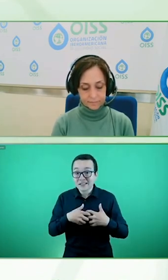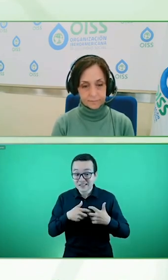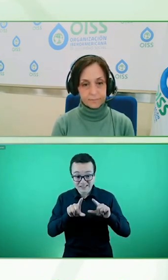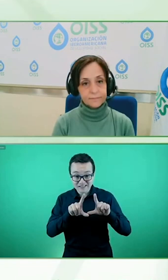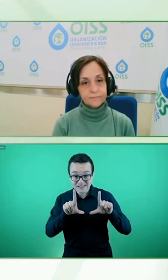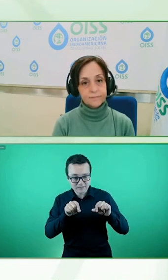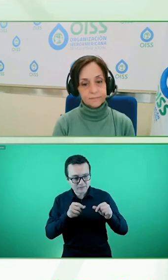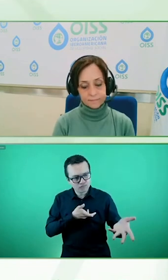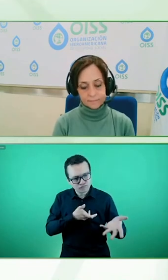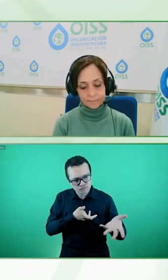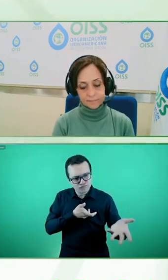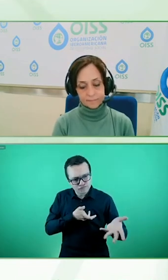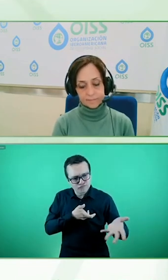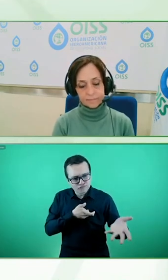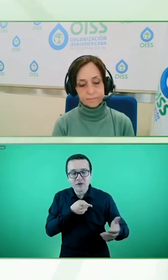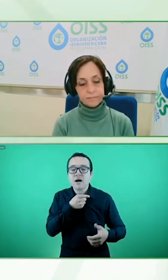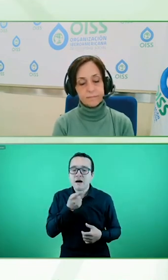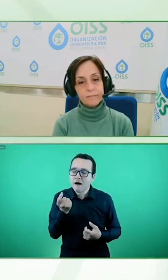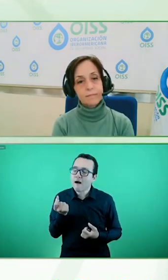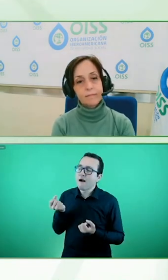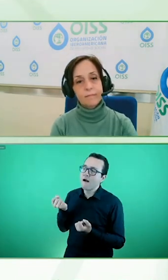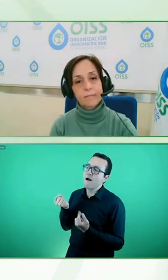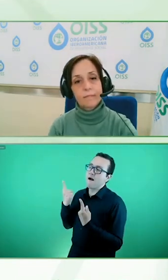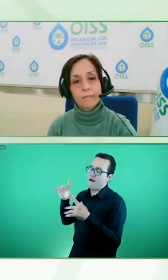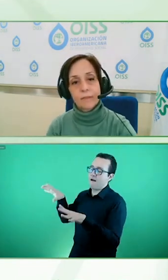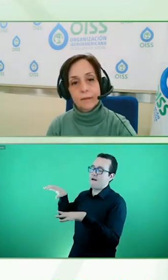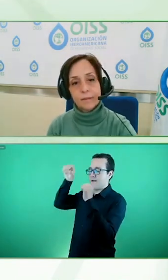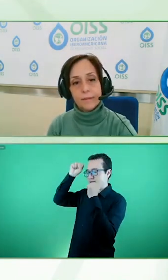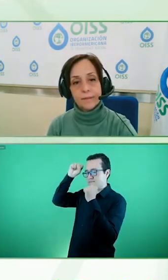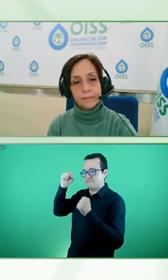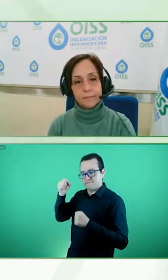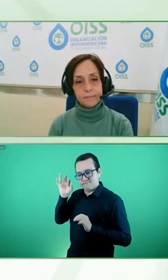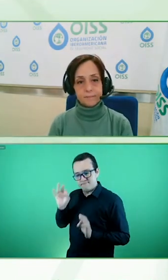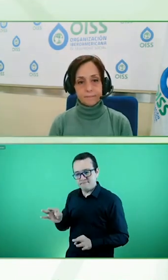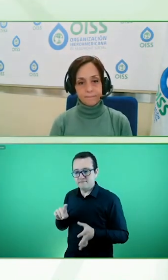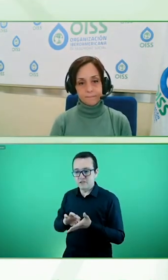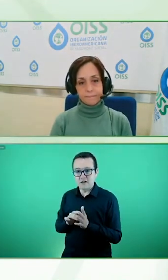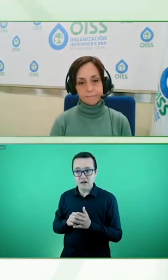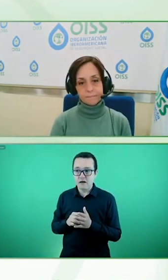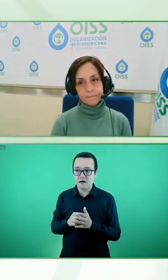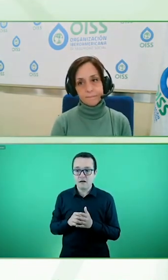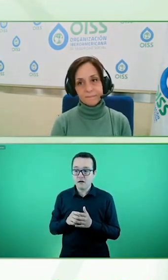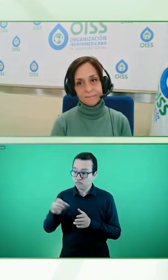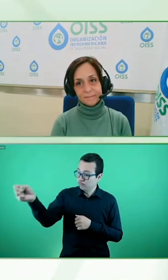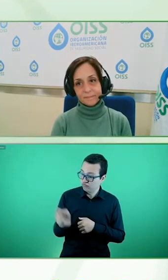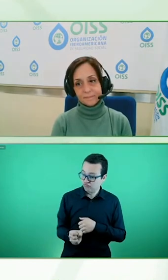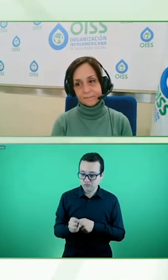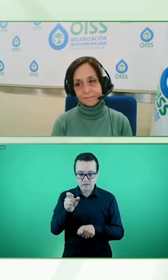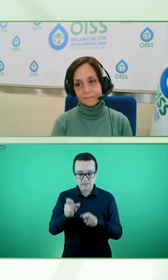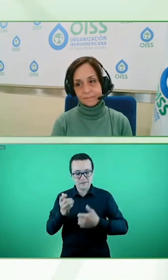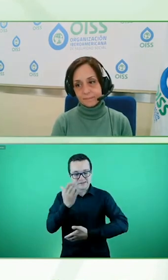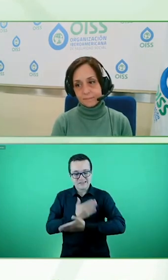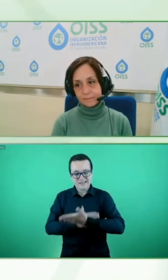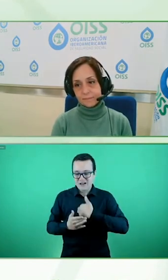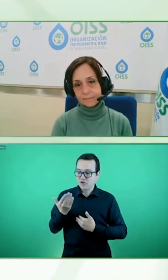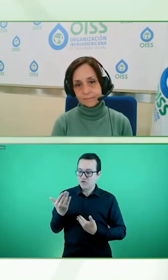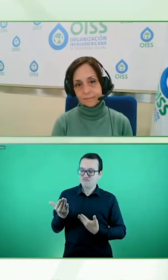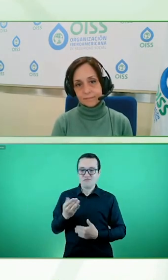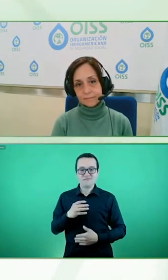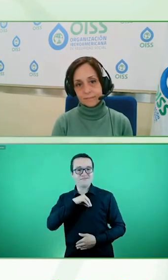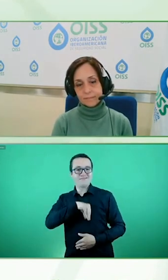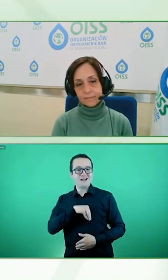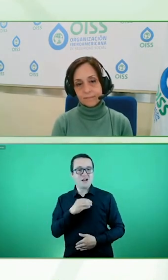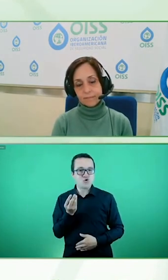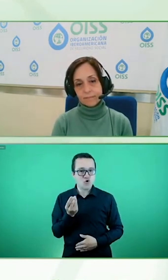no es, realmente es un beneficio económico ser, o tratar de